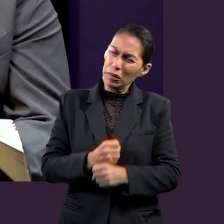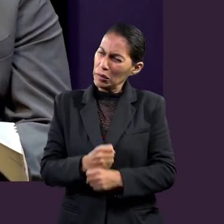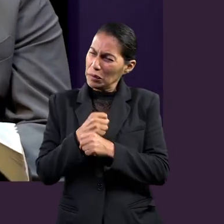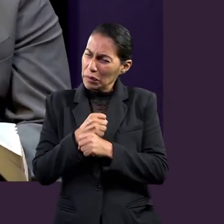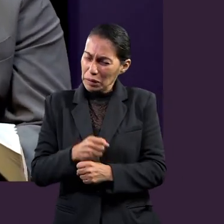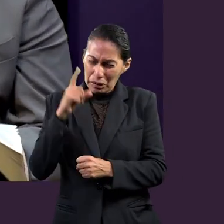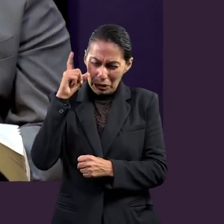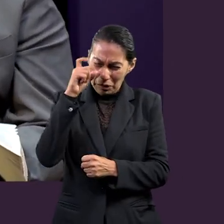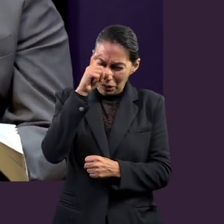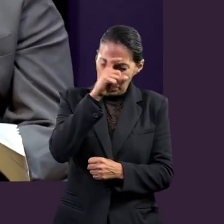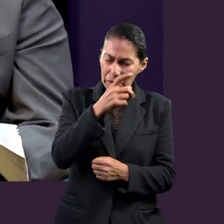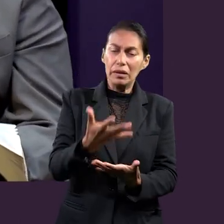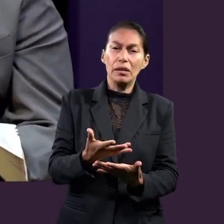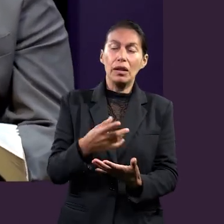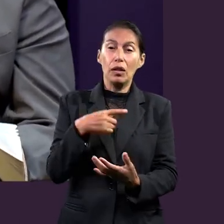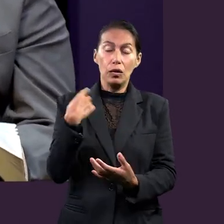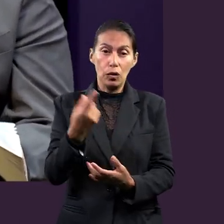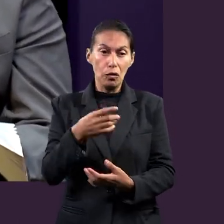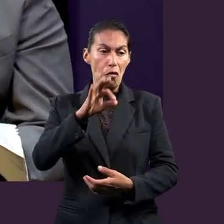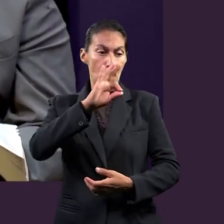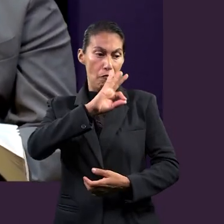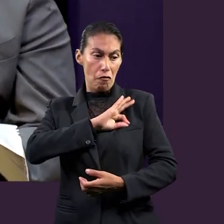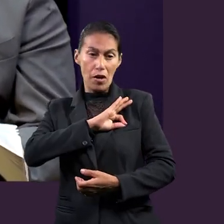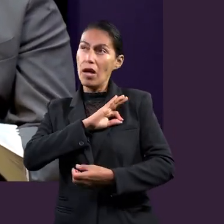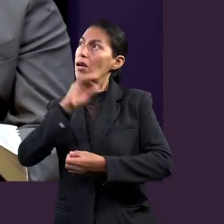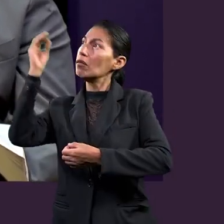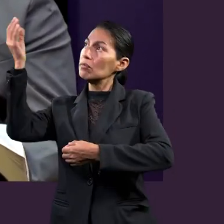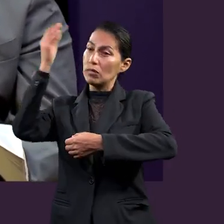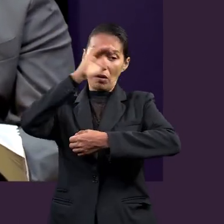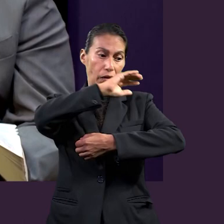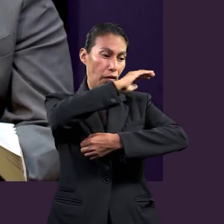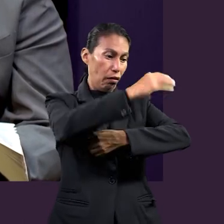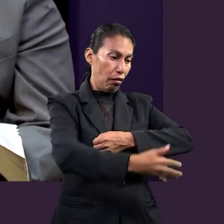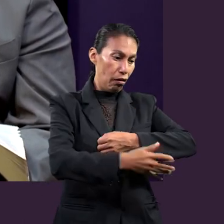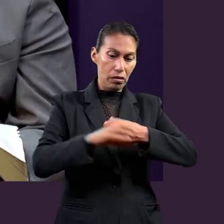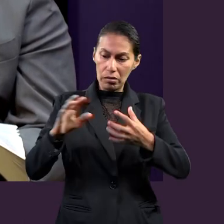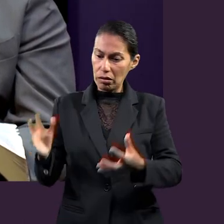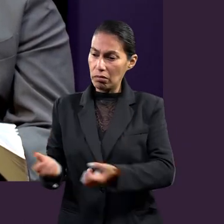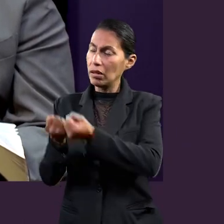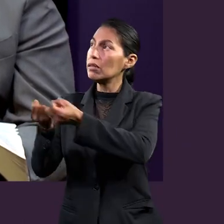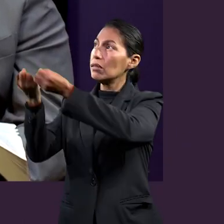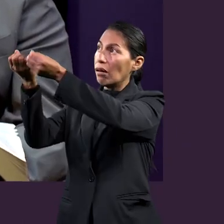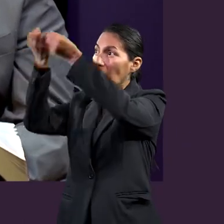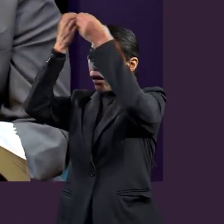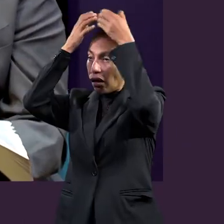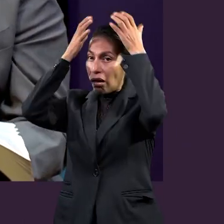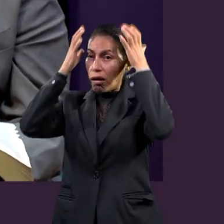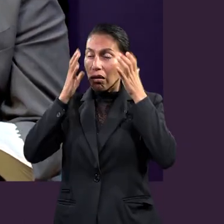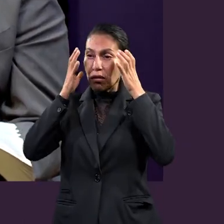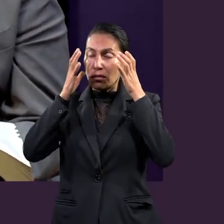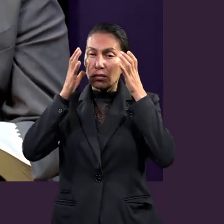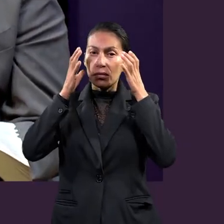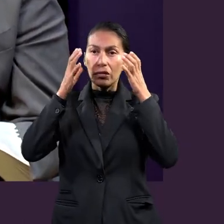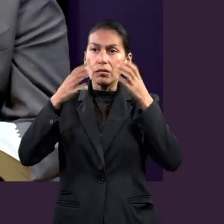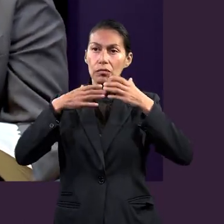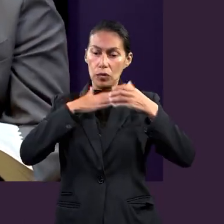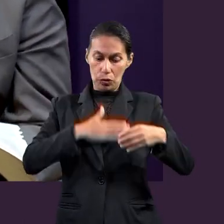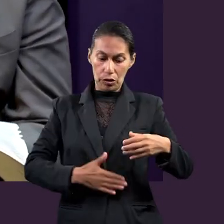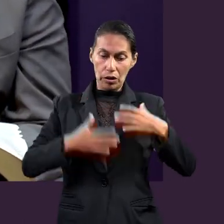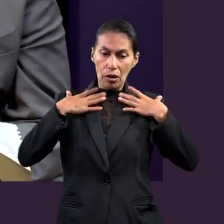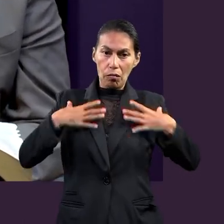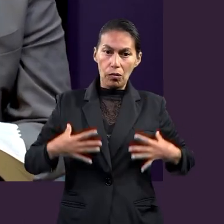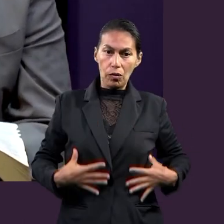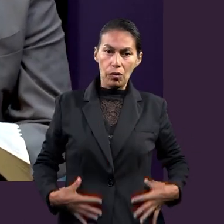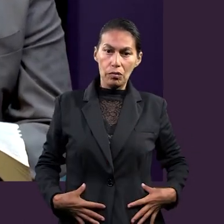por mucho que tengamos que utilizar el escudo y que tengamos que tener el casco para evitar todos los dardos, no podemos quedarnos estancados.